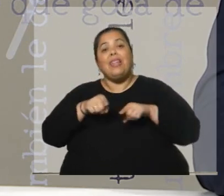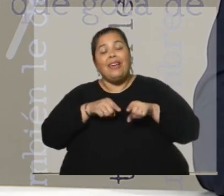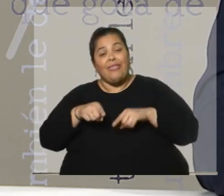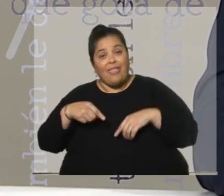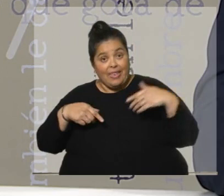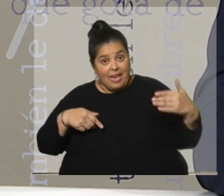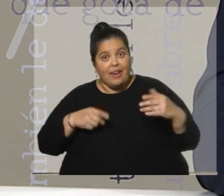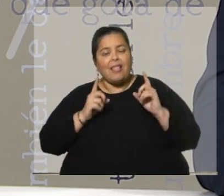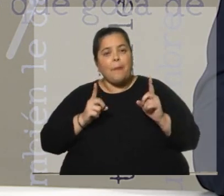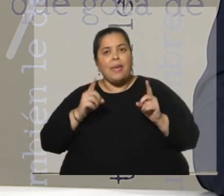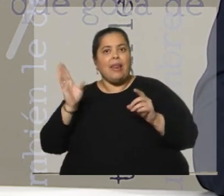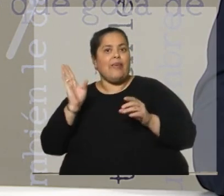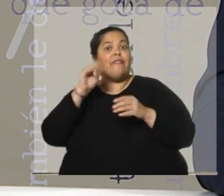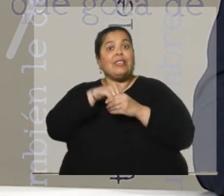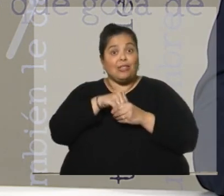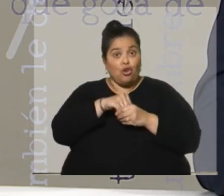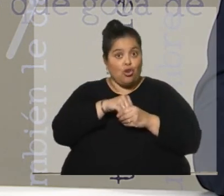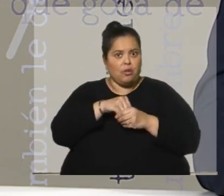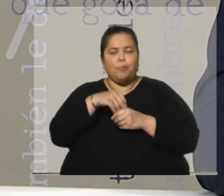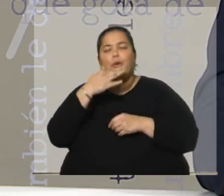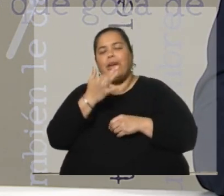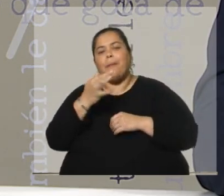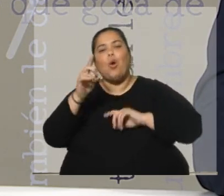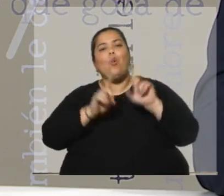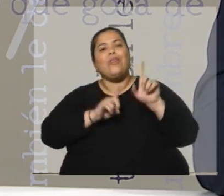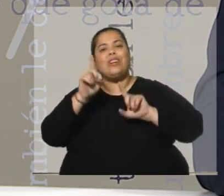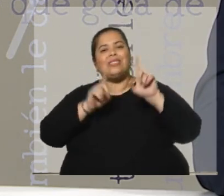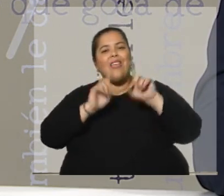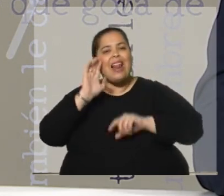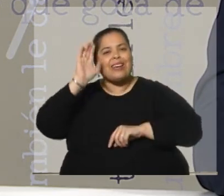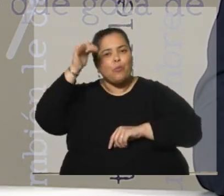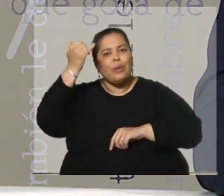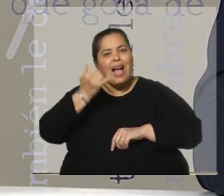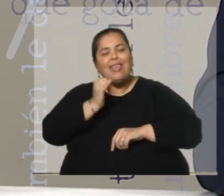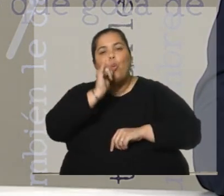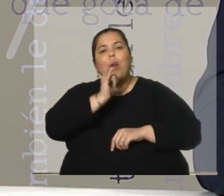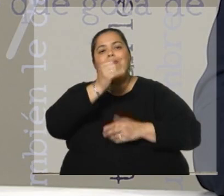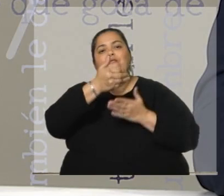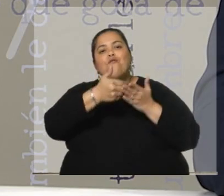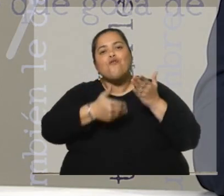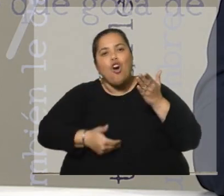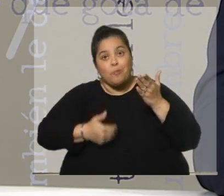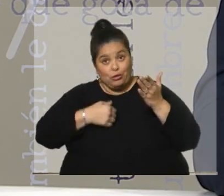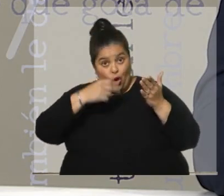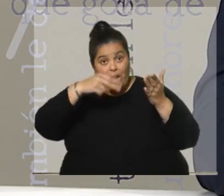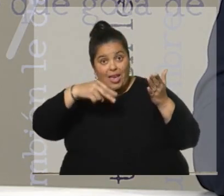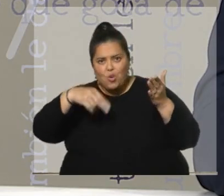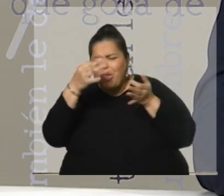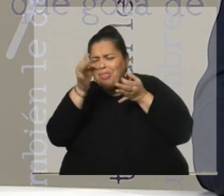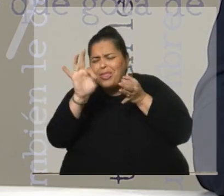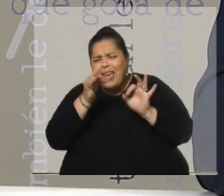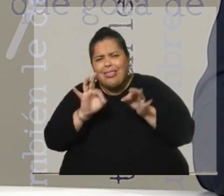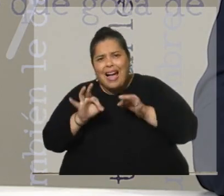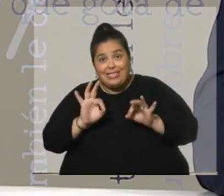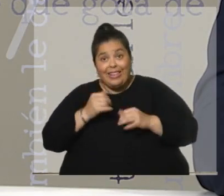infiltraciones a todo nivel. Por ejemplo, en la Universidad de la República, con informes detallados, me ha tocado leer alguno, me